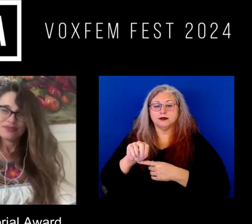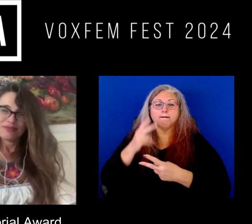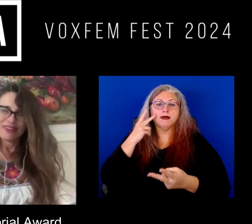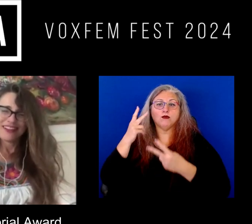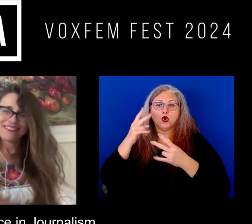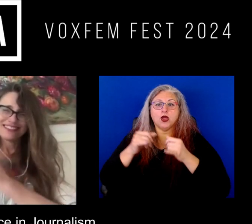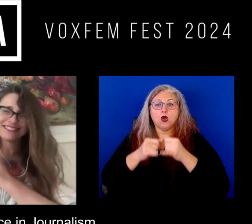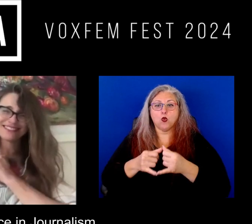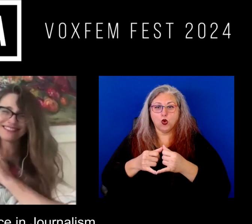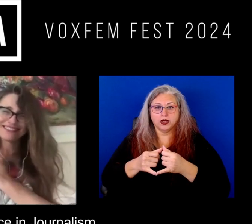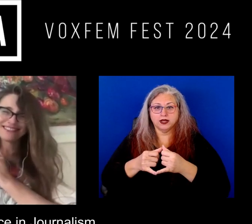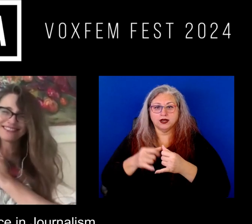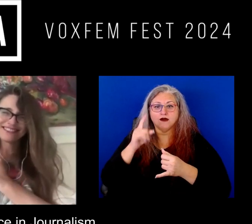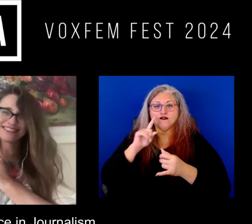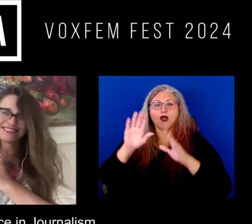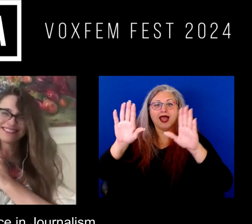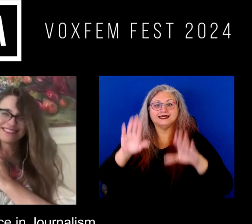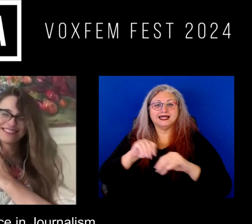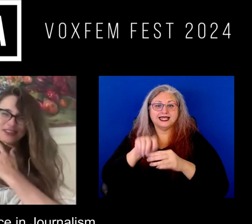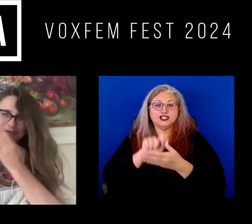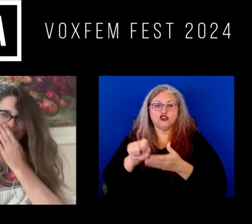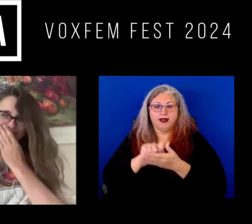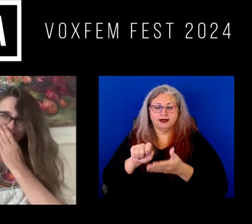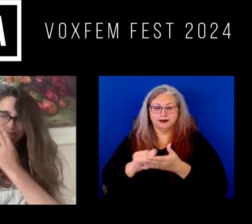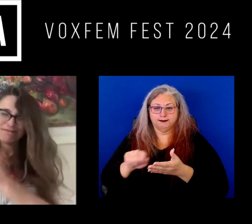Award for Excellence in Journalism